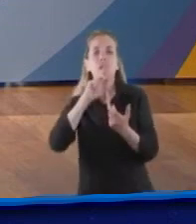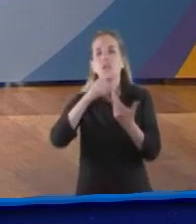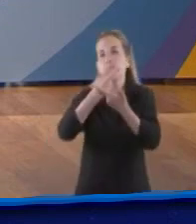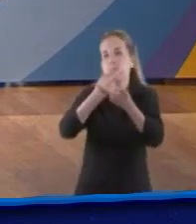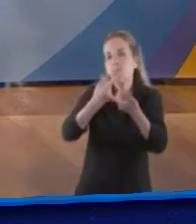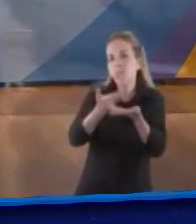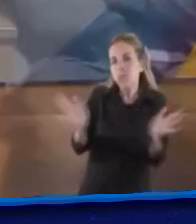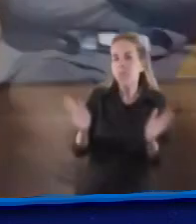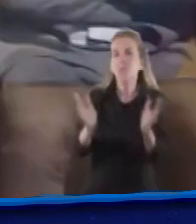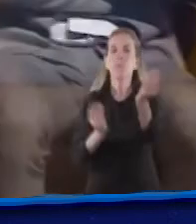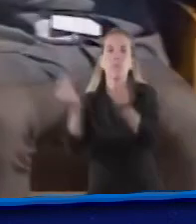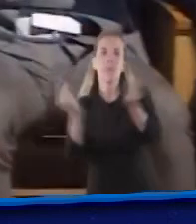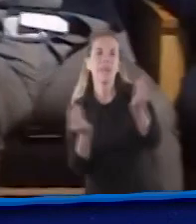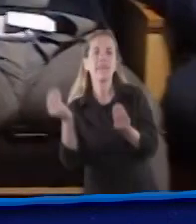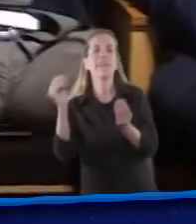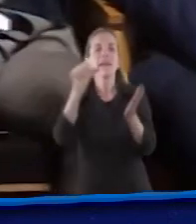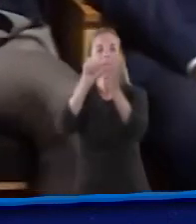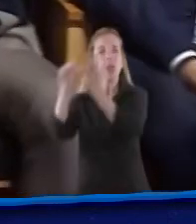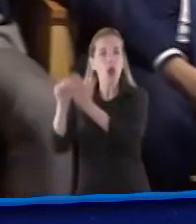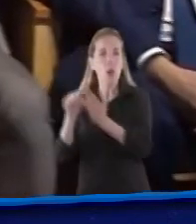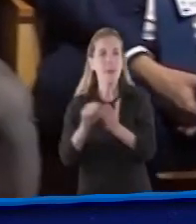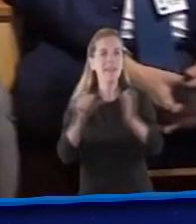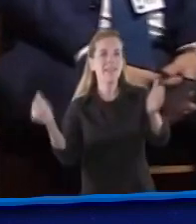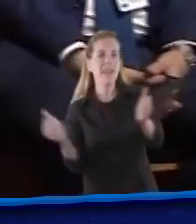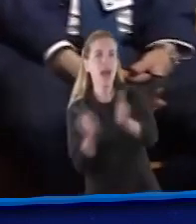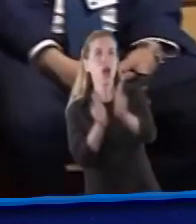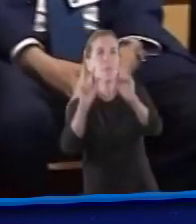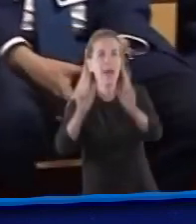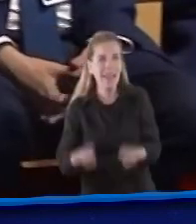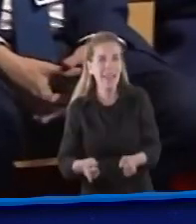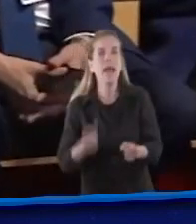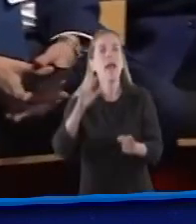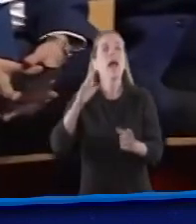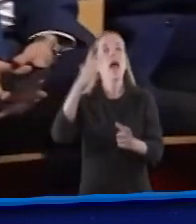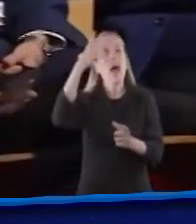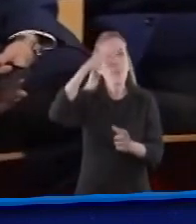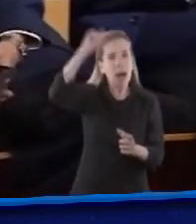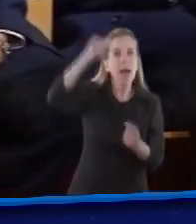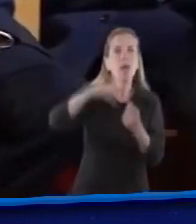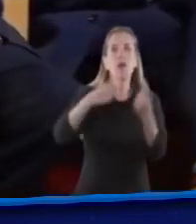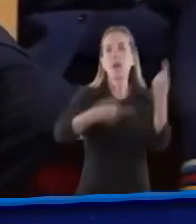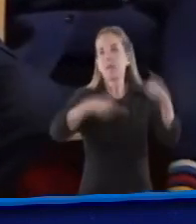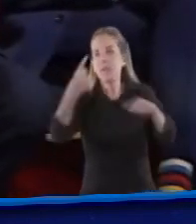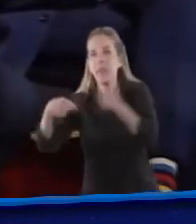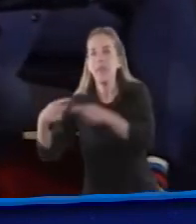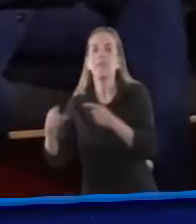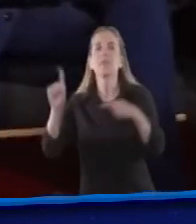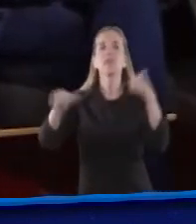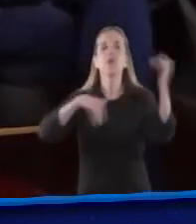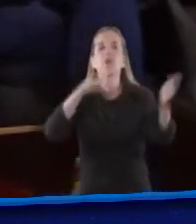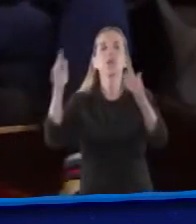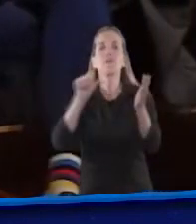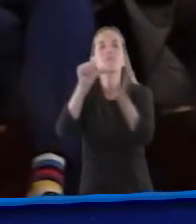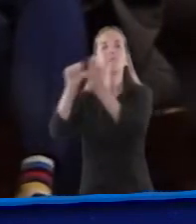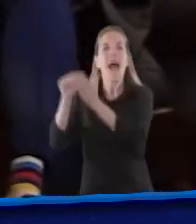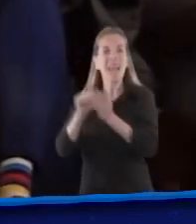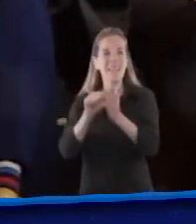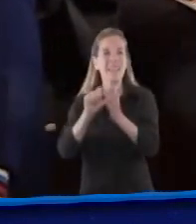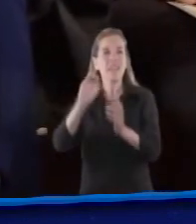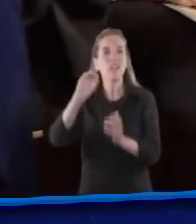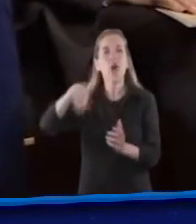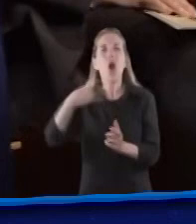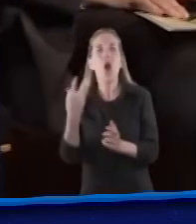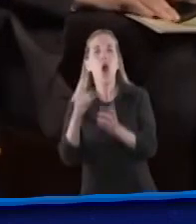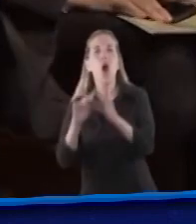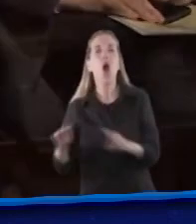aporte. De manera que sí, hay una interrelación entre la economía, entre la política, entre lo social, entre